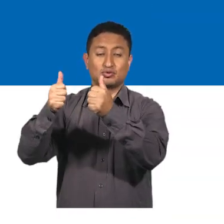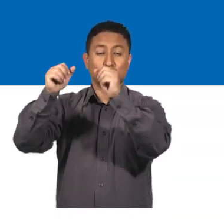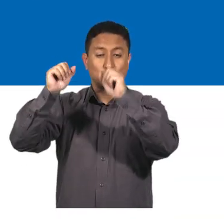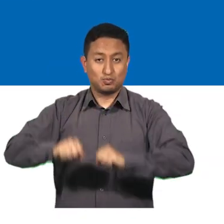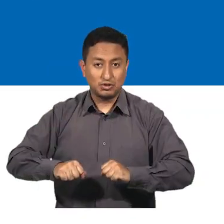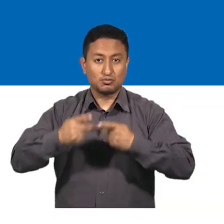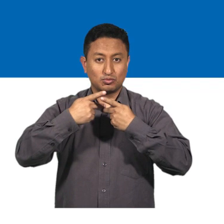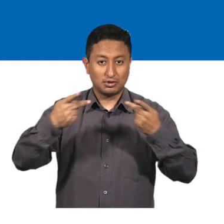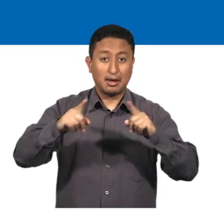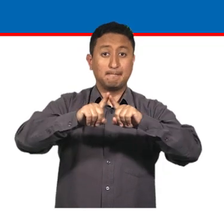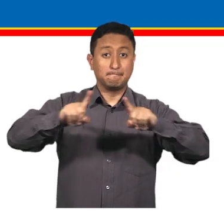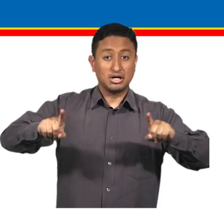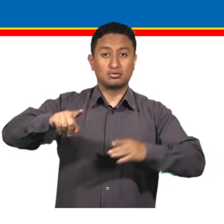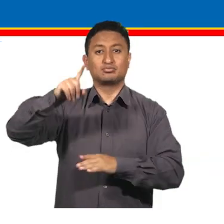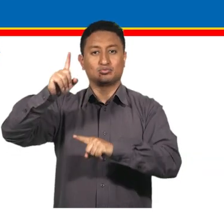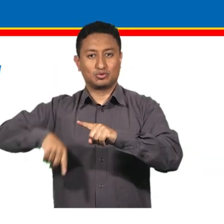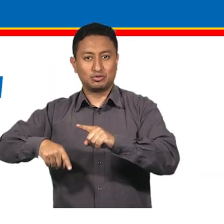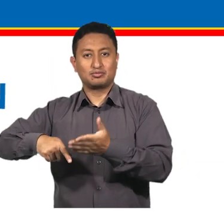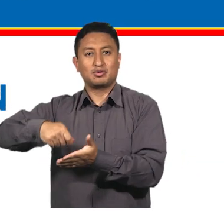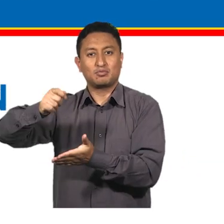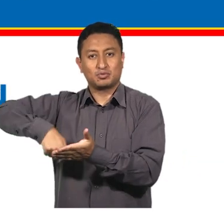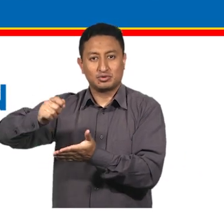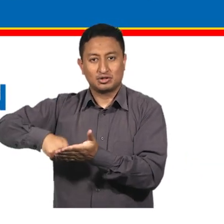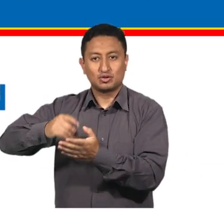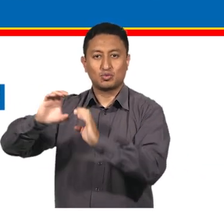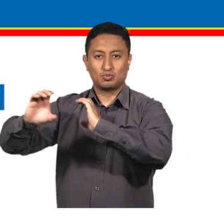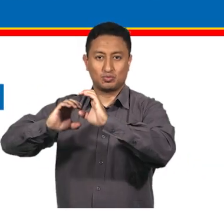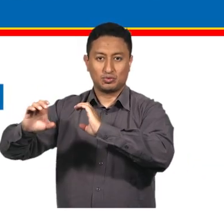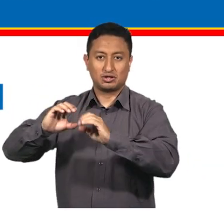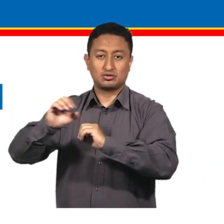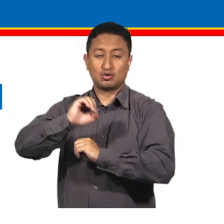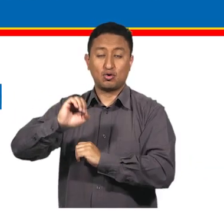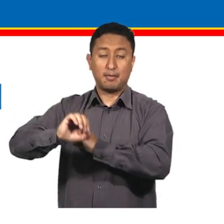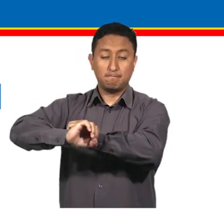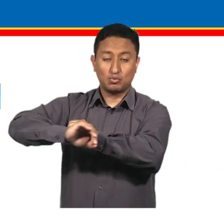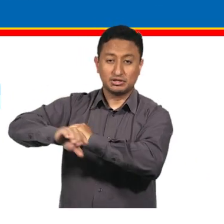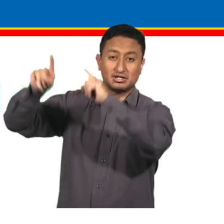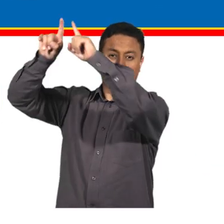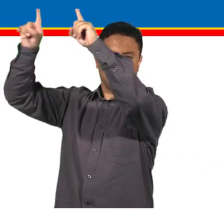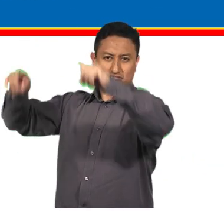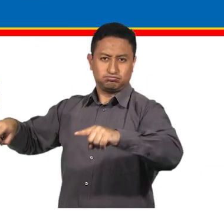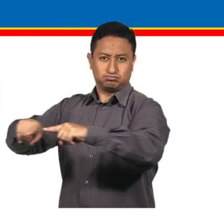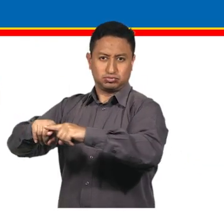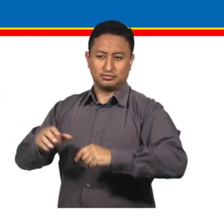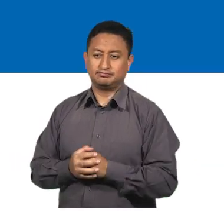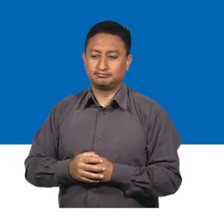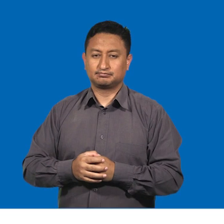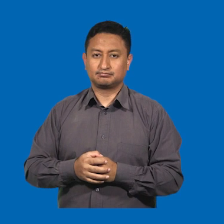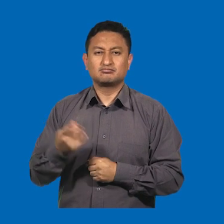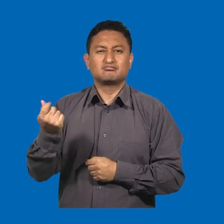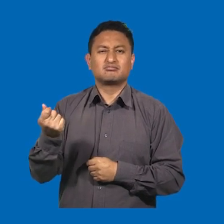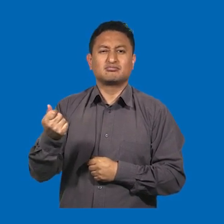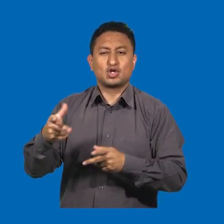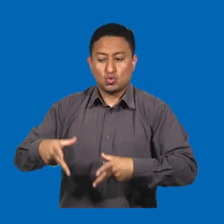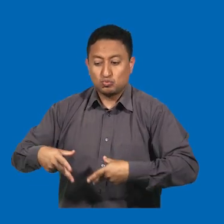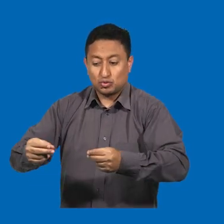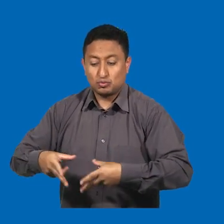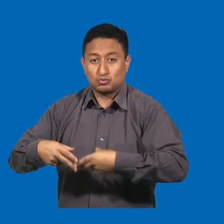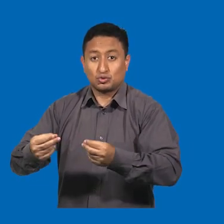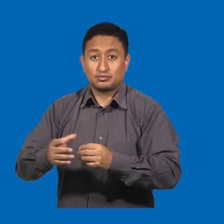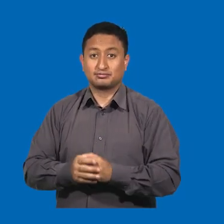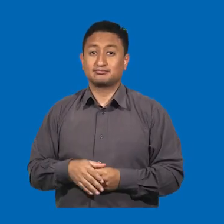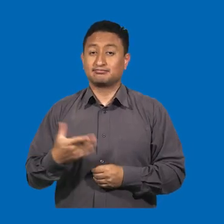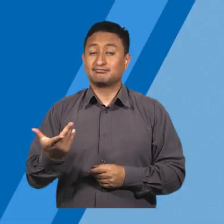siempre que no implique la contratación de medios de comunicación o vallas publicitarias. Los egresos realizados en estas